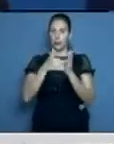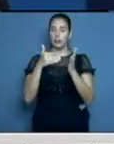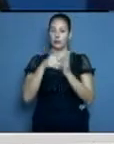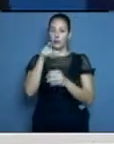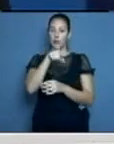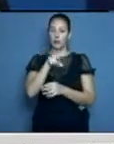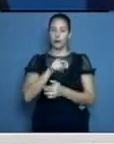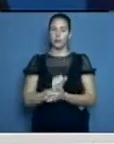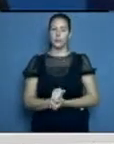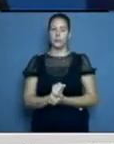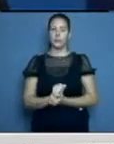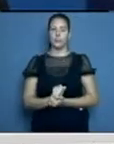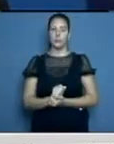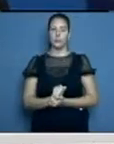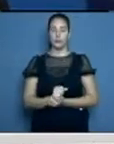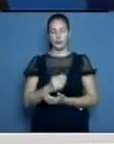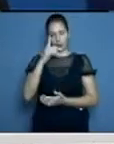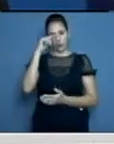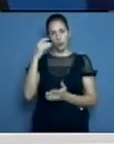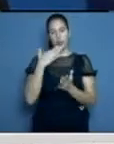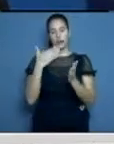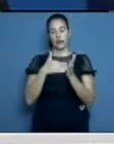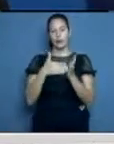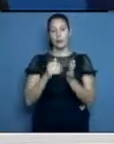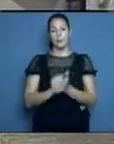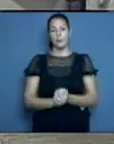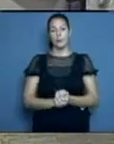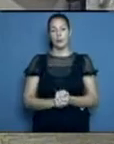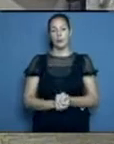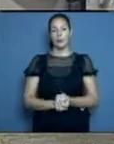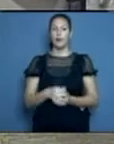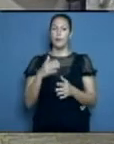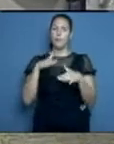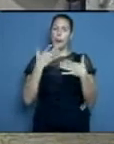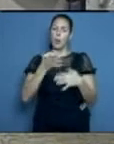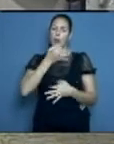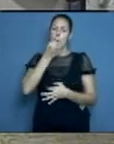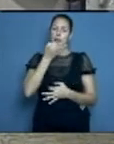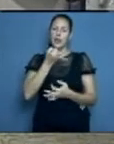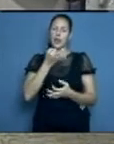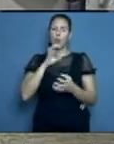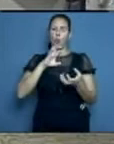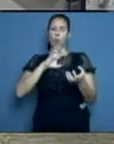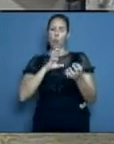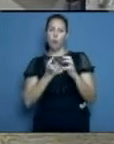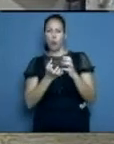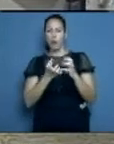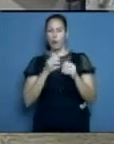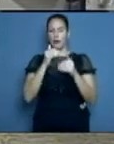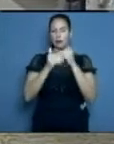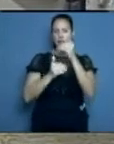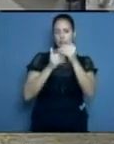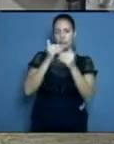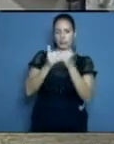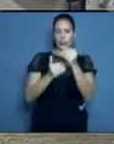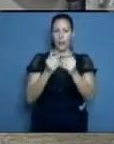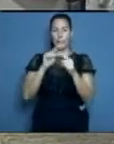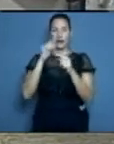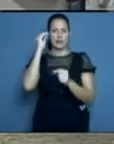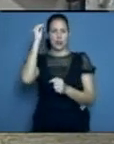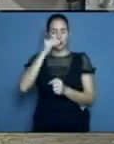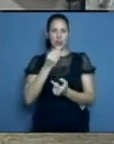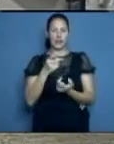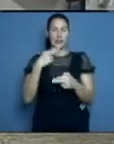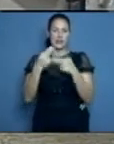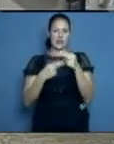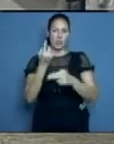usted. Bueno, vamos a hablar un poco del protocolo. ¿Cómo se diseñó precisamente y cómo ha ido cambiando en su actuar